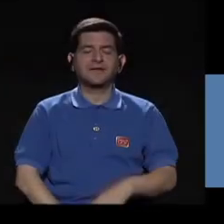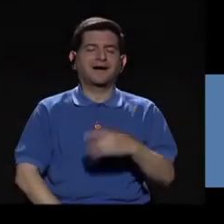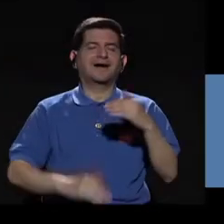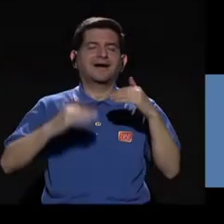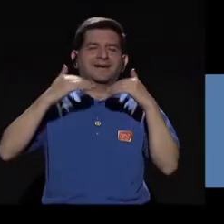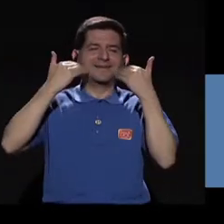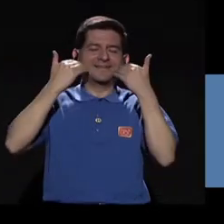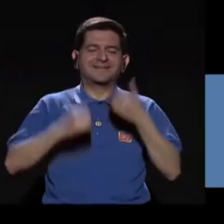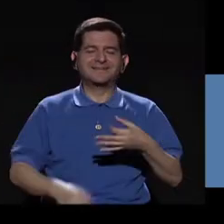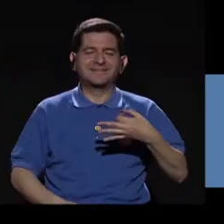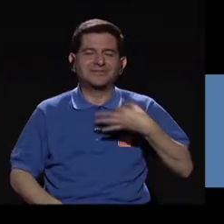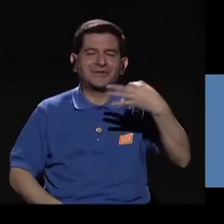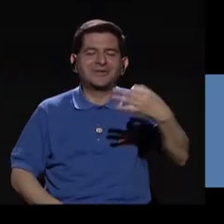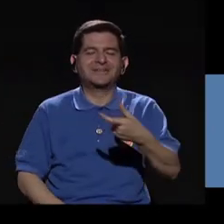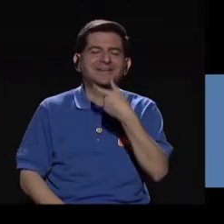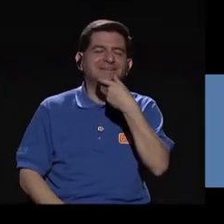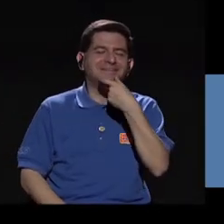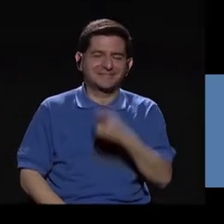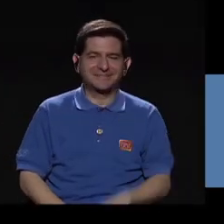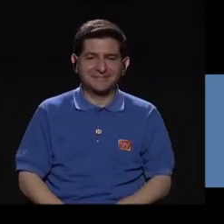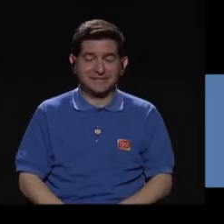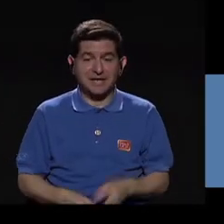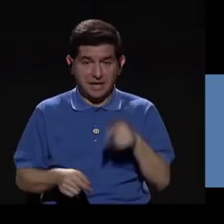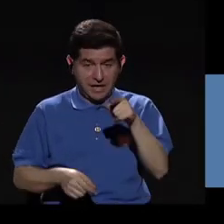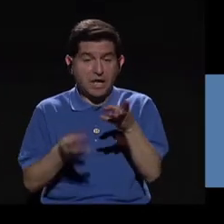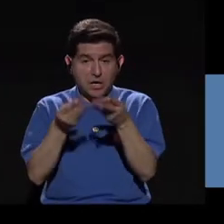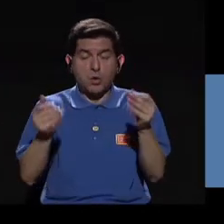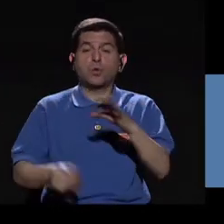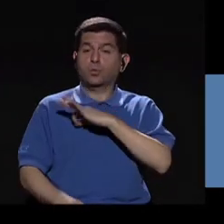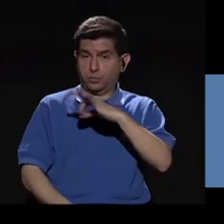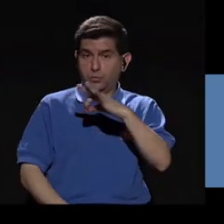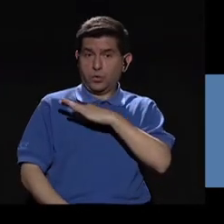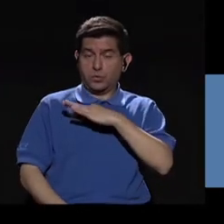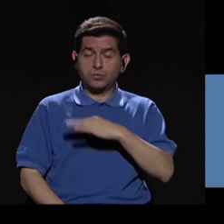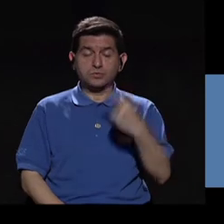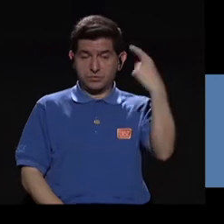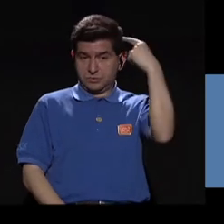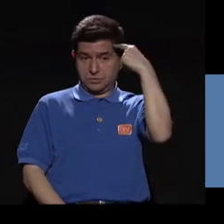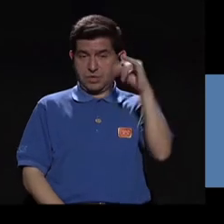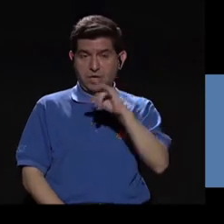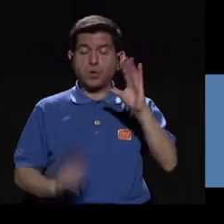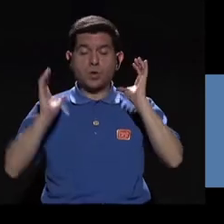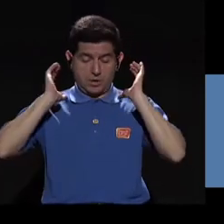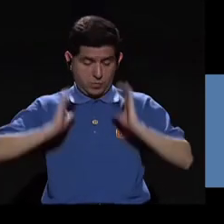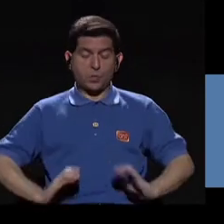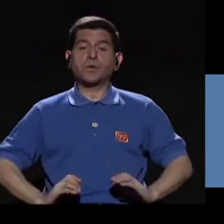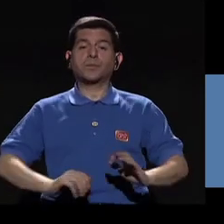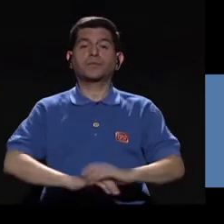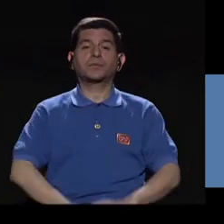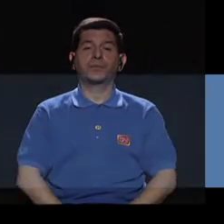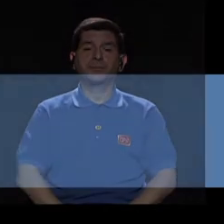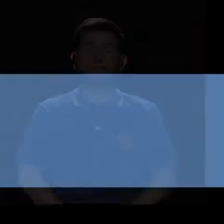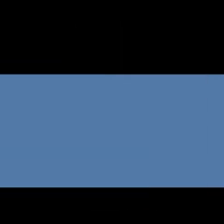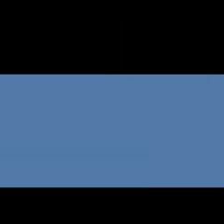Ríase un poco todos los días. La risa produce grandes beneficios en el cerebro y en el cuerpo.